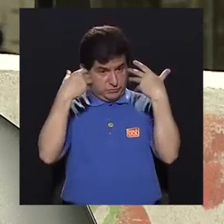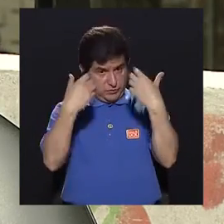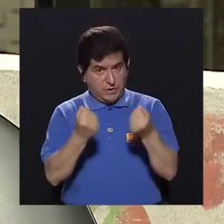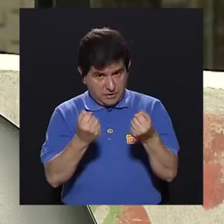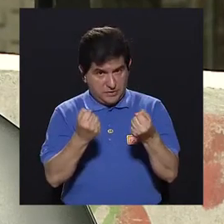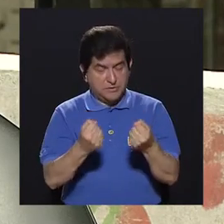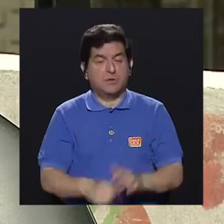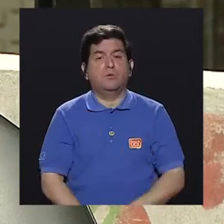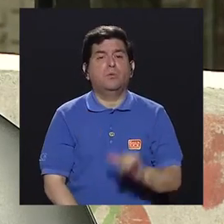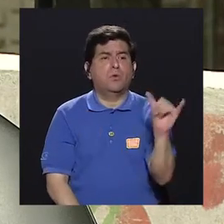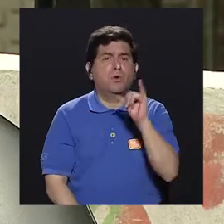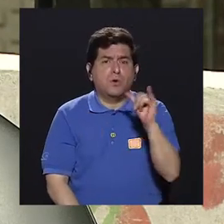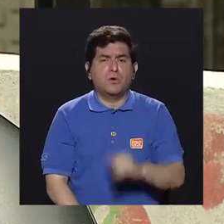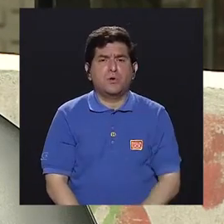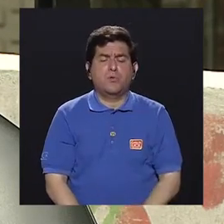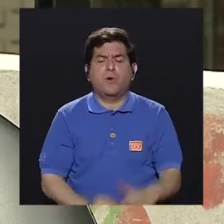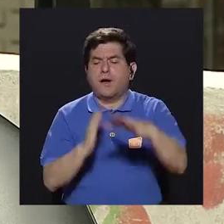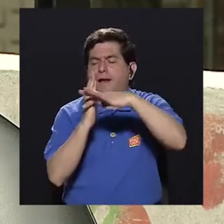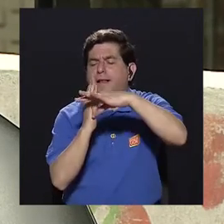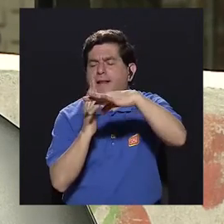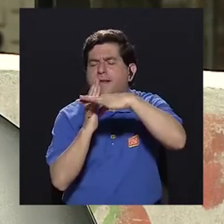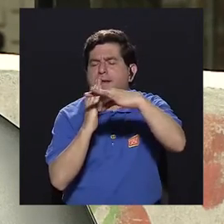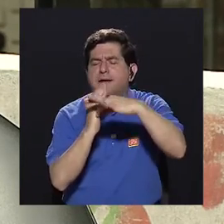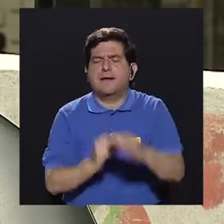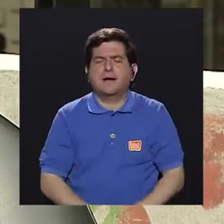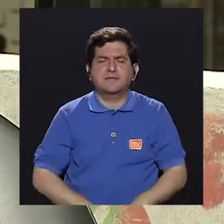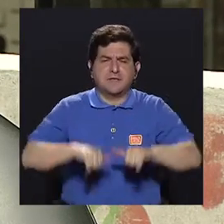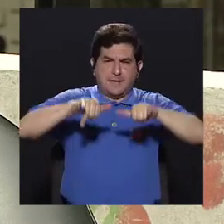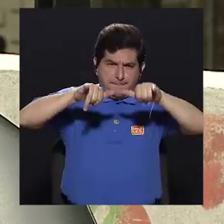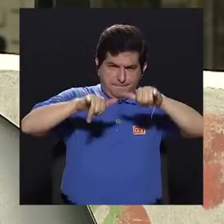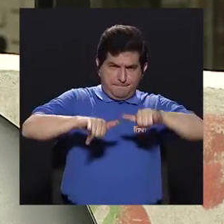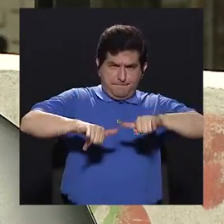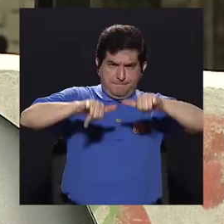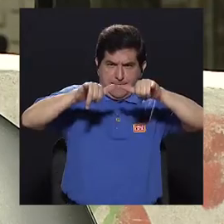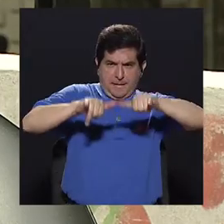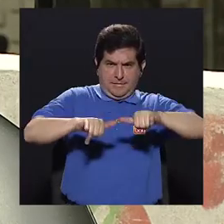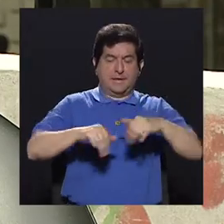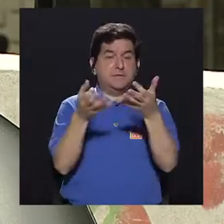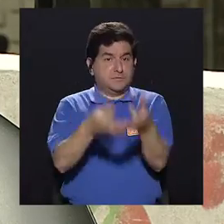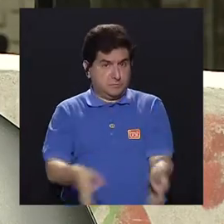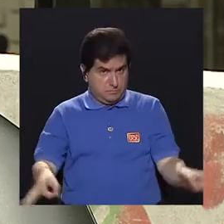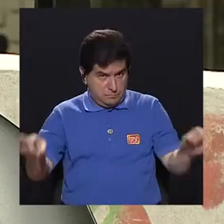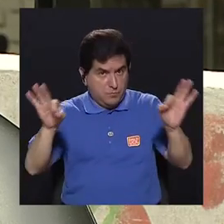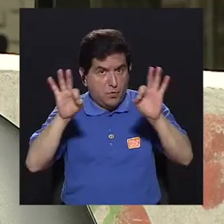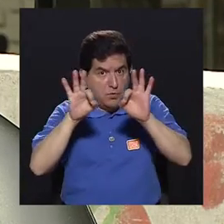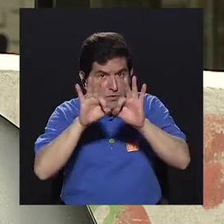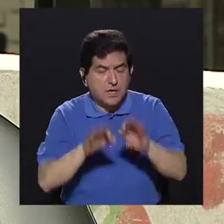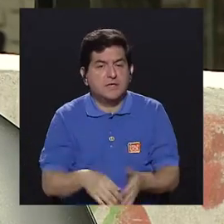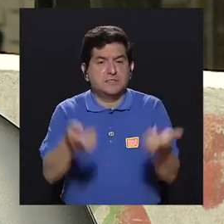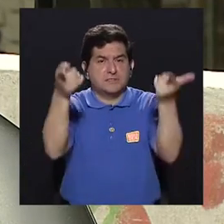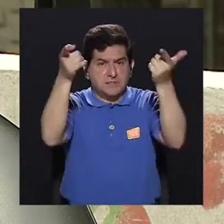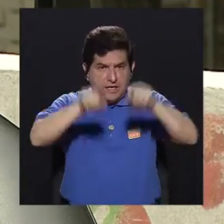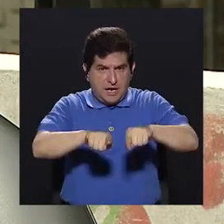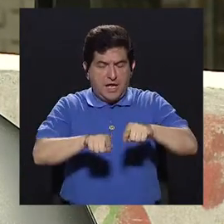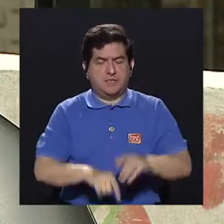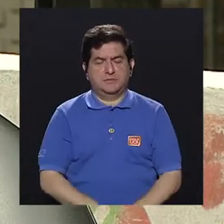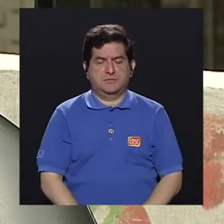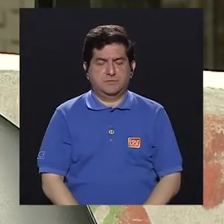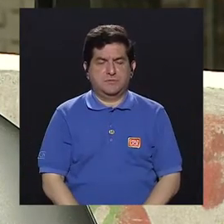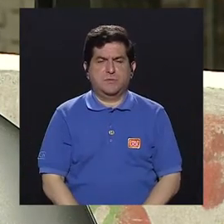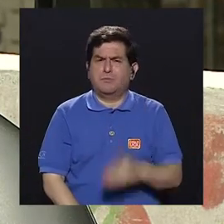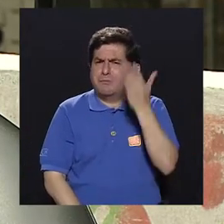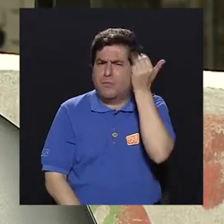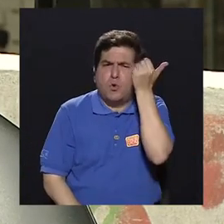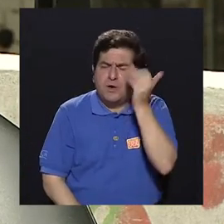salud y también le da a la grasa una cierta estabilidad que es muy importante en el caso de las grasas